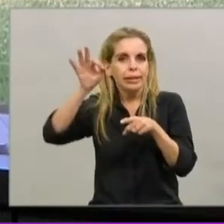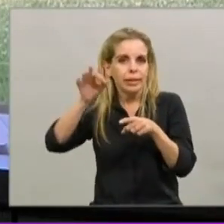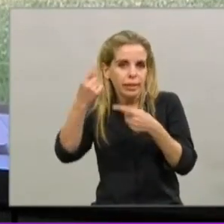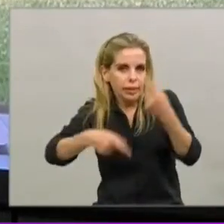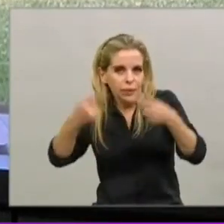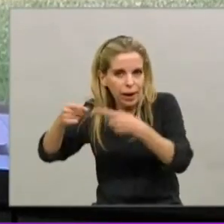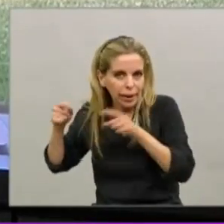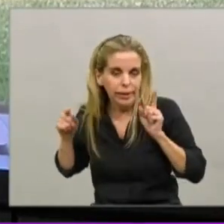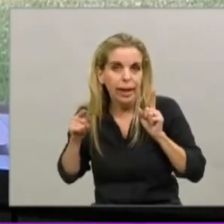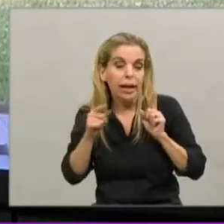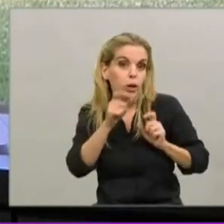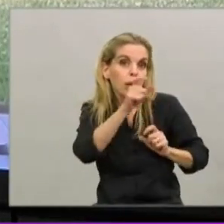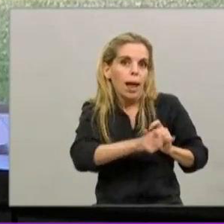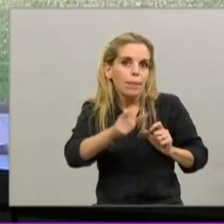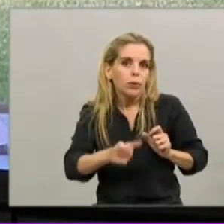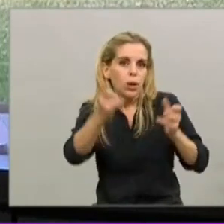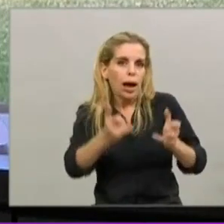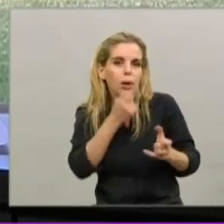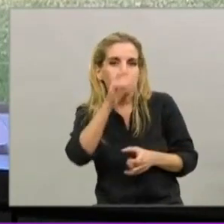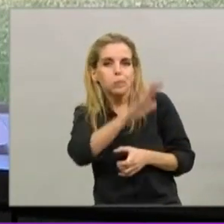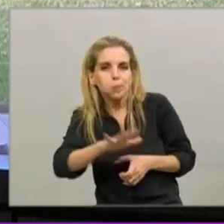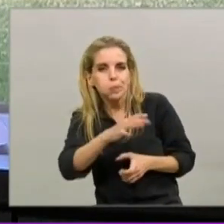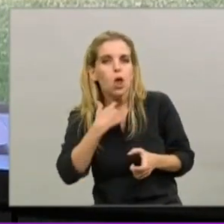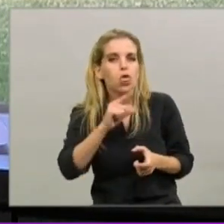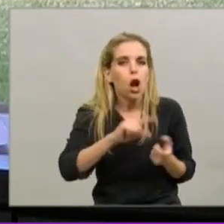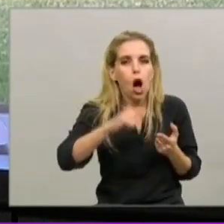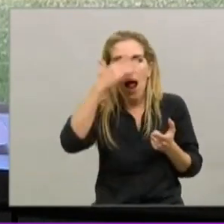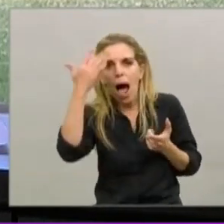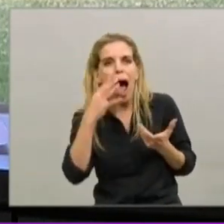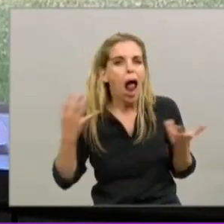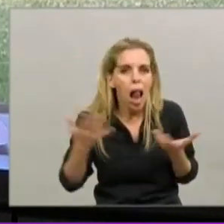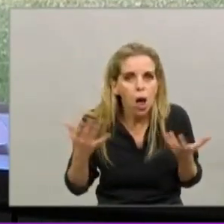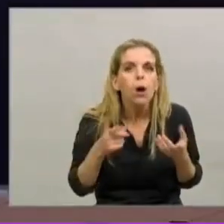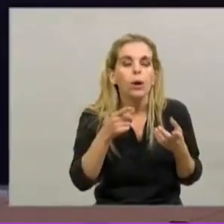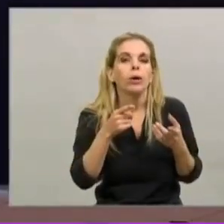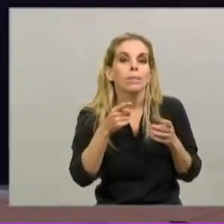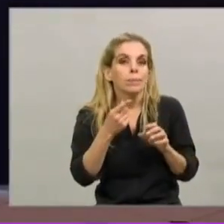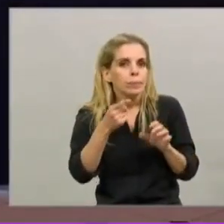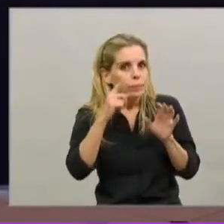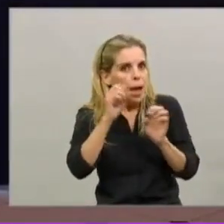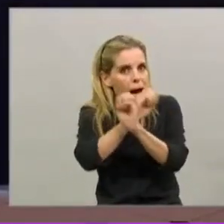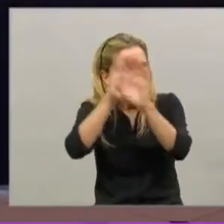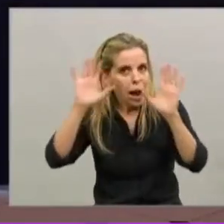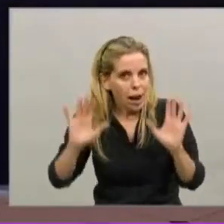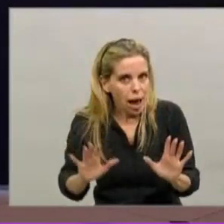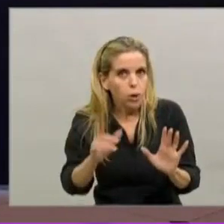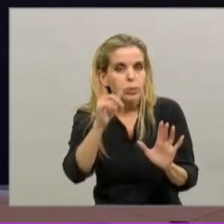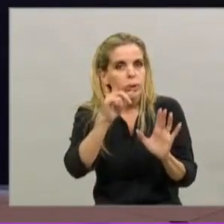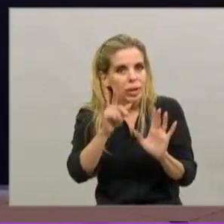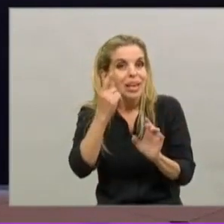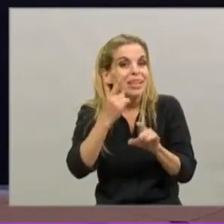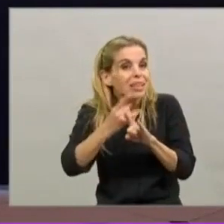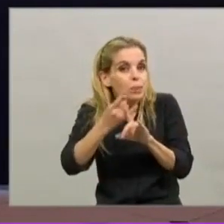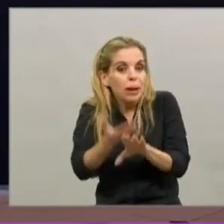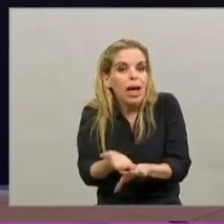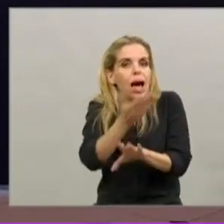a todos aquellos que tengan síntomas que se identifican, aclaro siempre, para que no haya alguna preocupación con la seguridad, siempre los llamamos